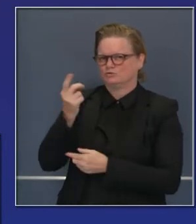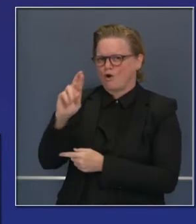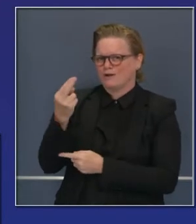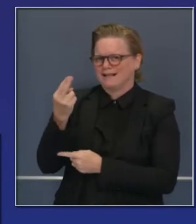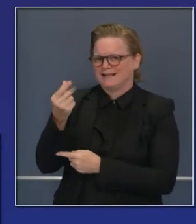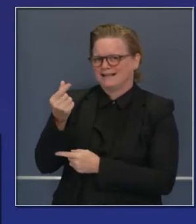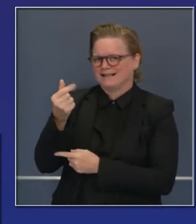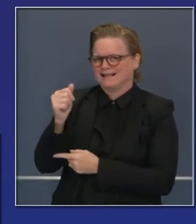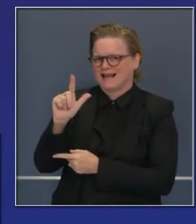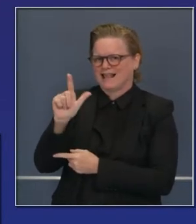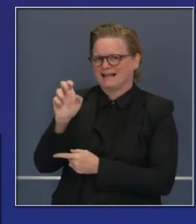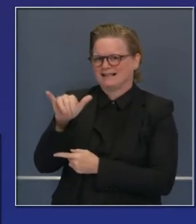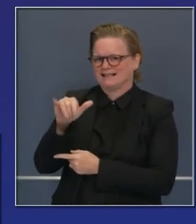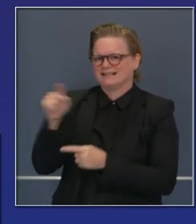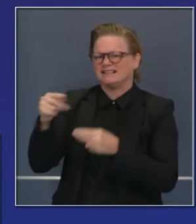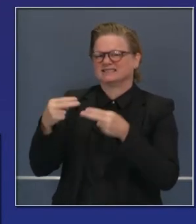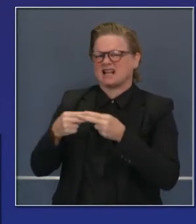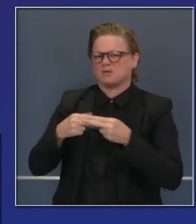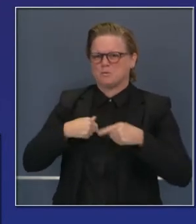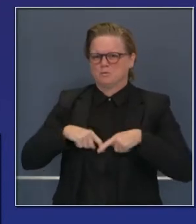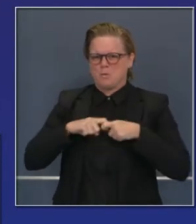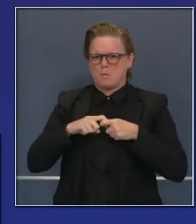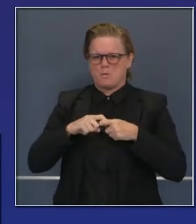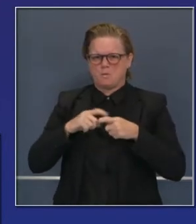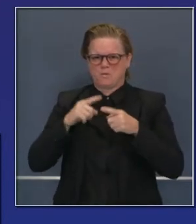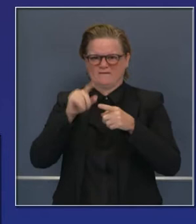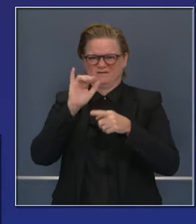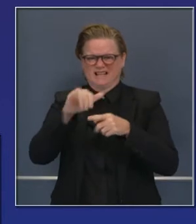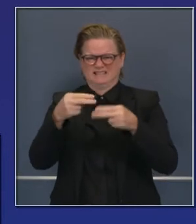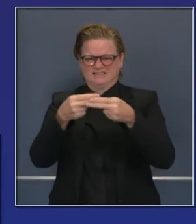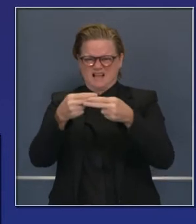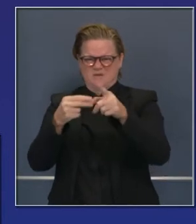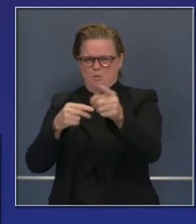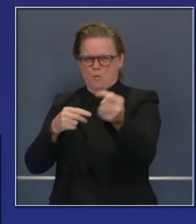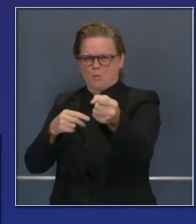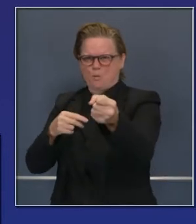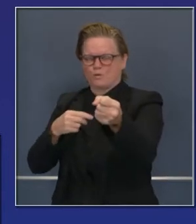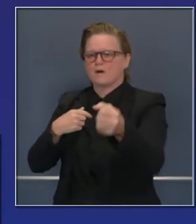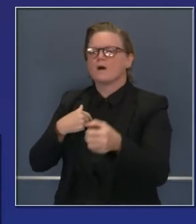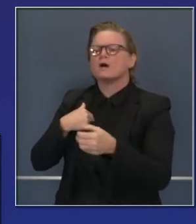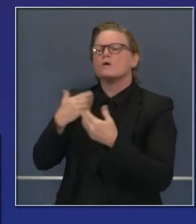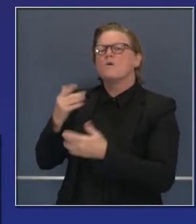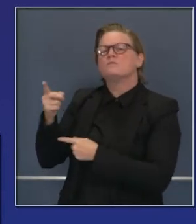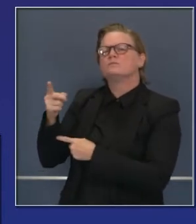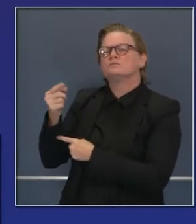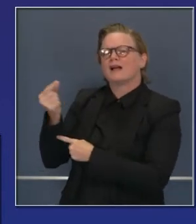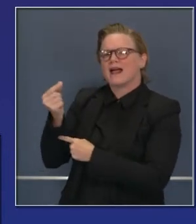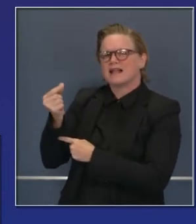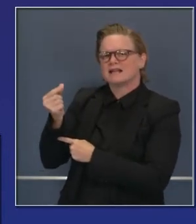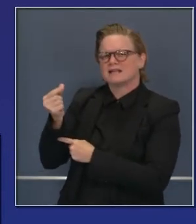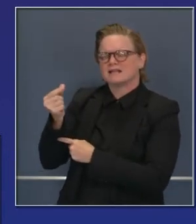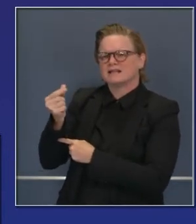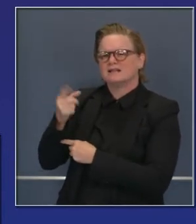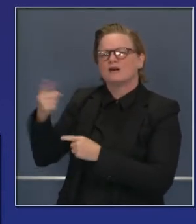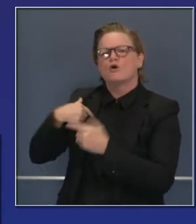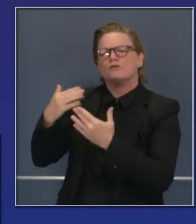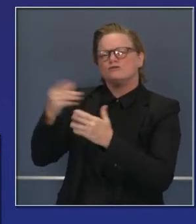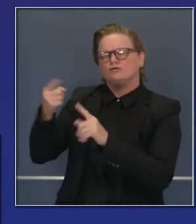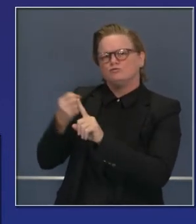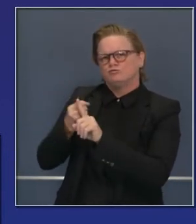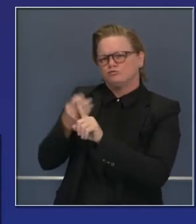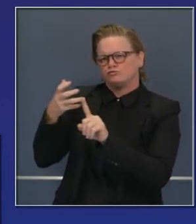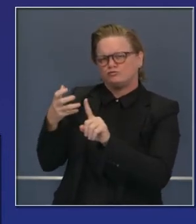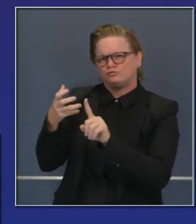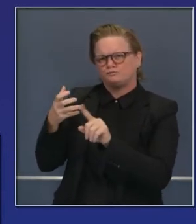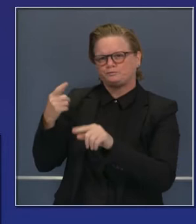hablar un poco más a fondo. Y vamos a poner esa transparencia otra vez al hablar usted. Si nos hace